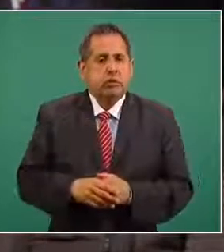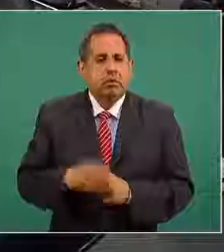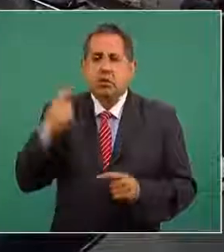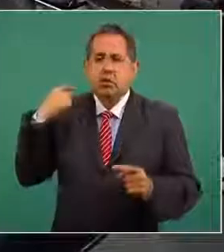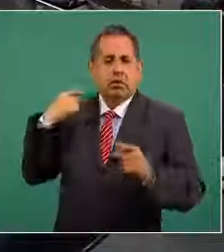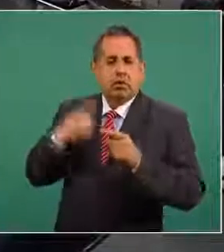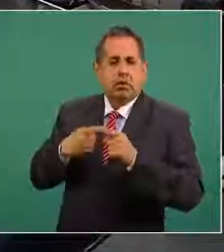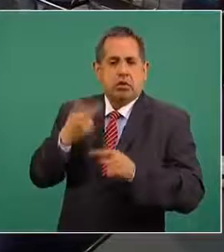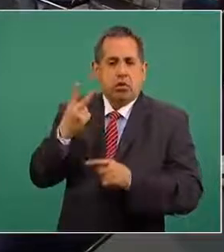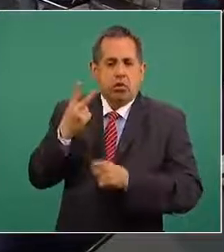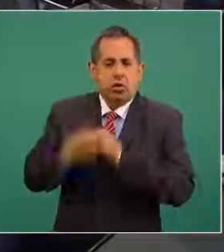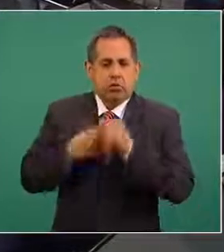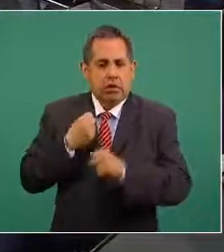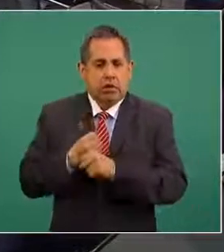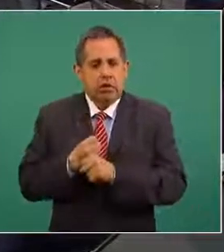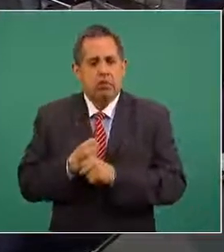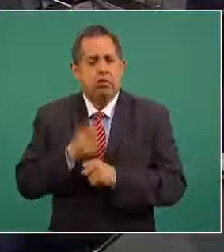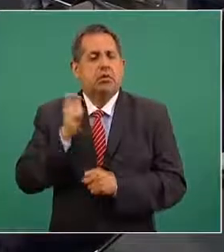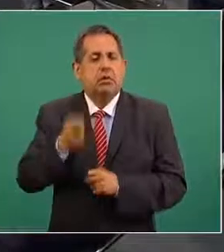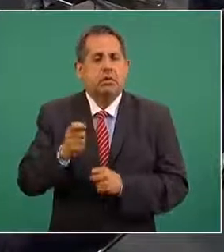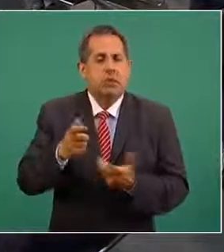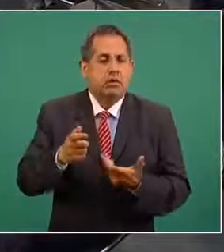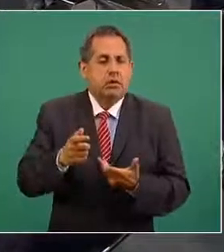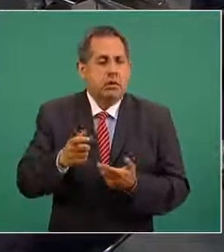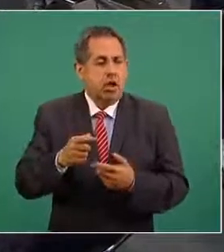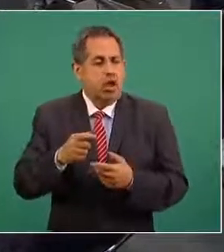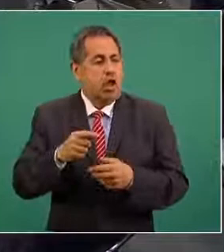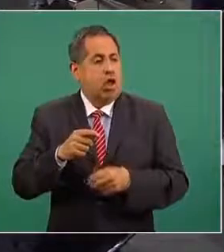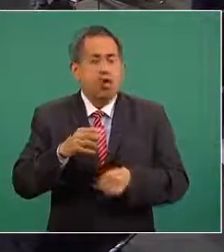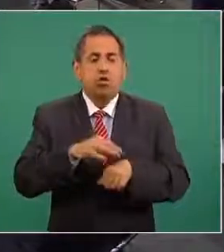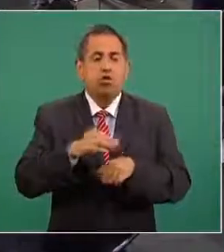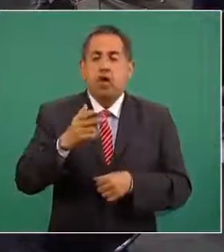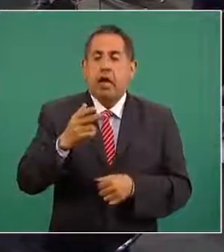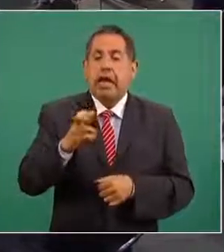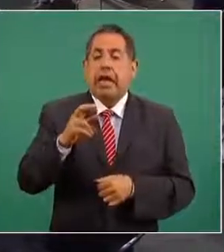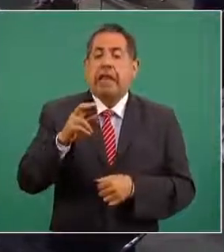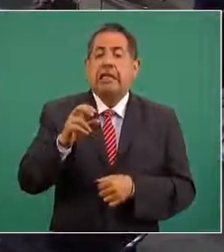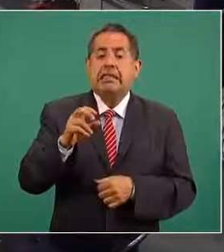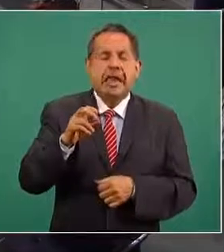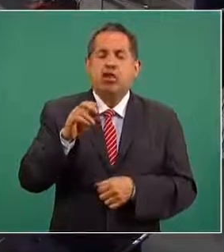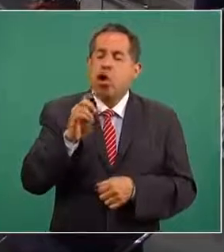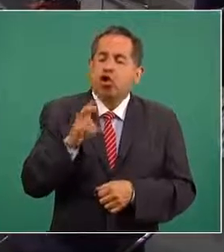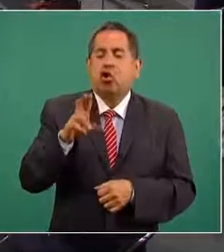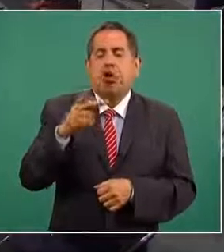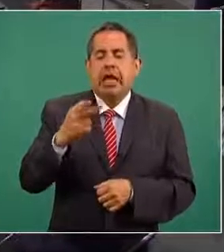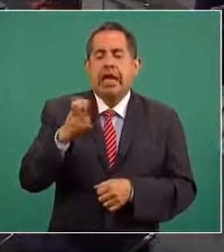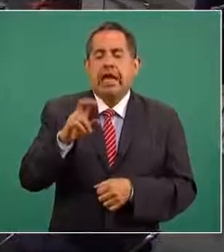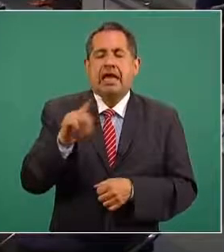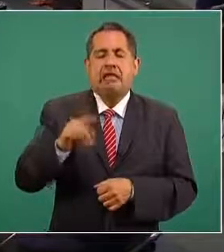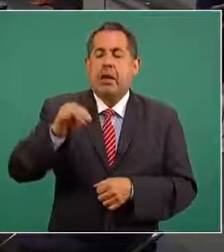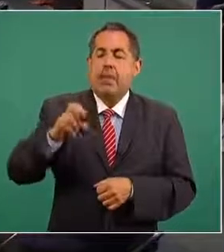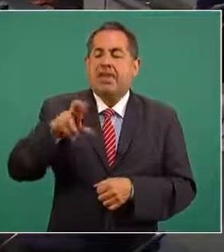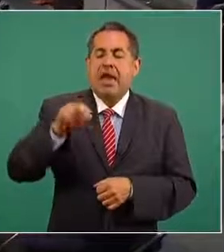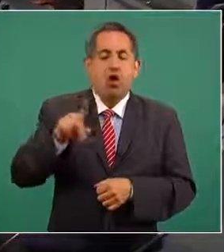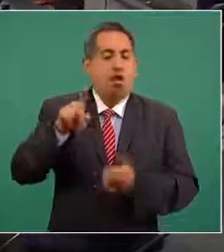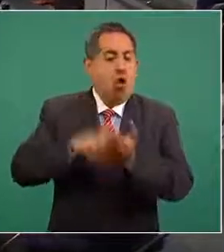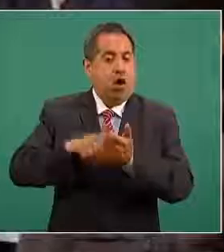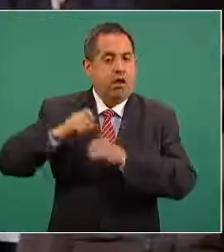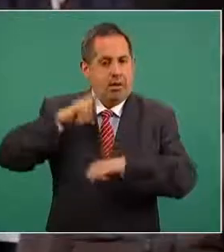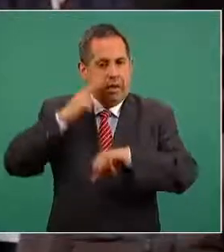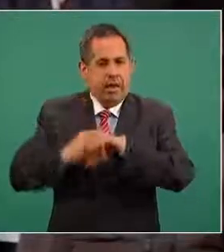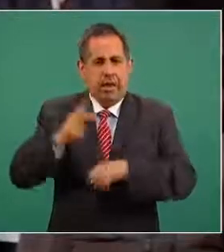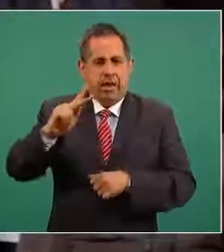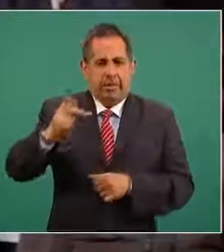dos años de la presencia del doctor Gertz Manero al frente de la Fiscalía General de la República cómo